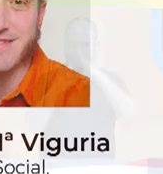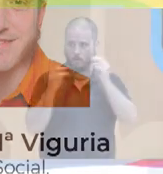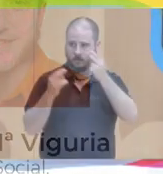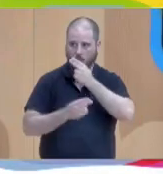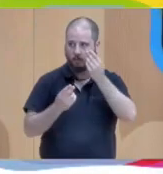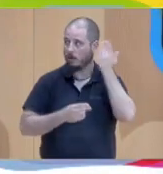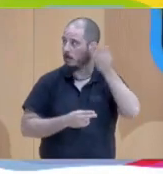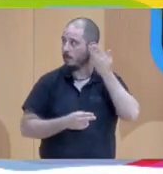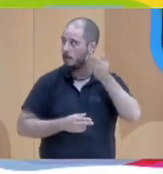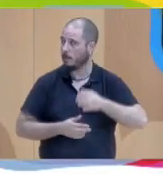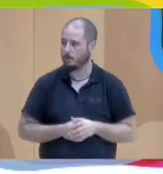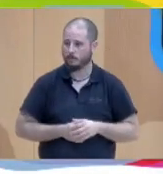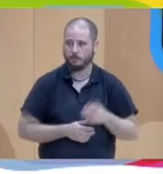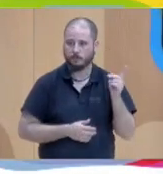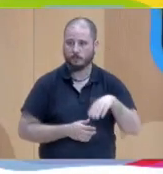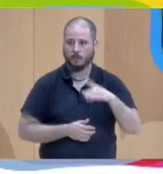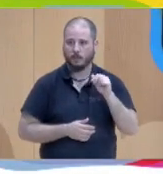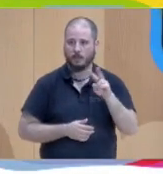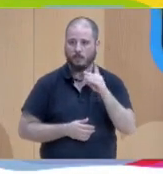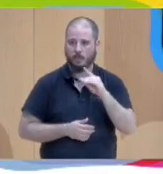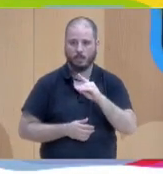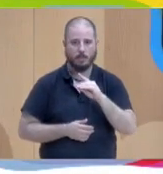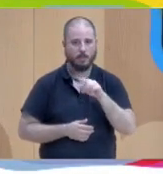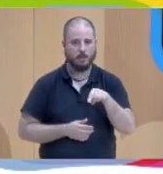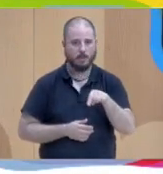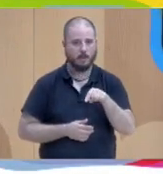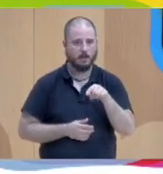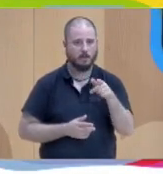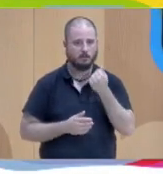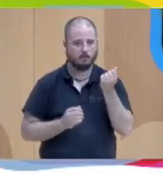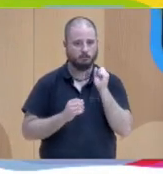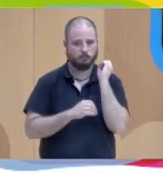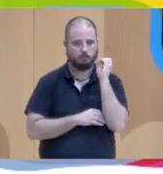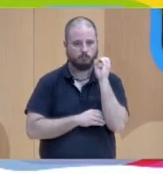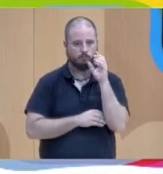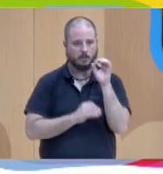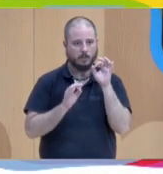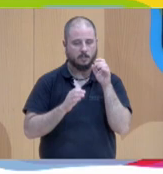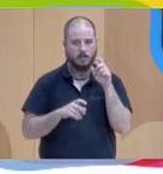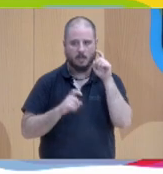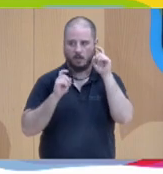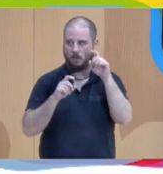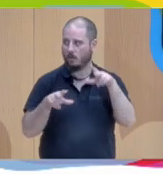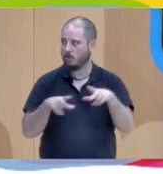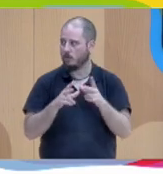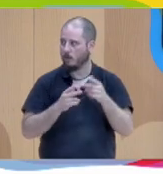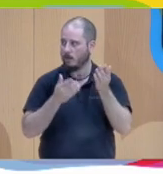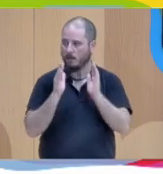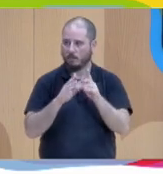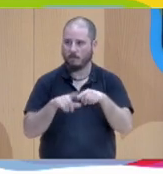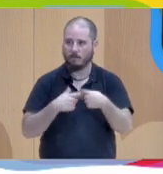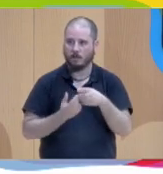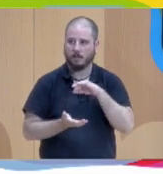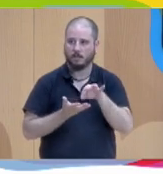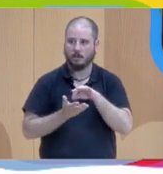Navarra. También David Soberanas, está en el elenco de ponentes como educador social y terapeuta familiar del Servicio Navarro de